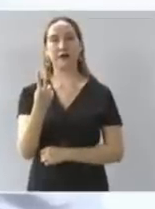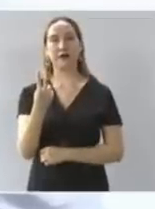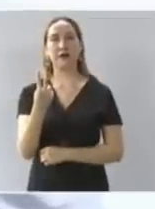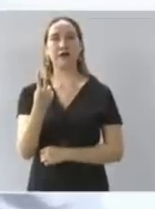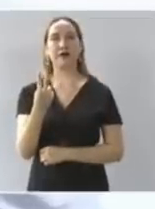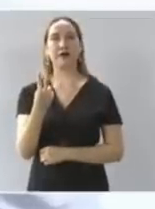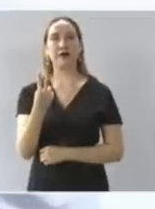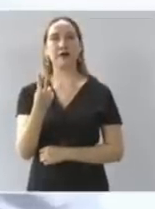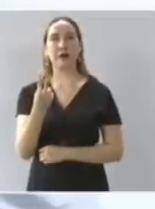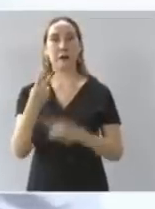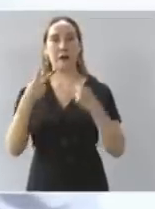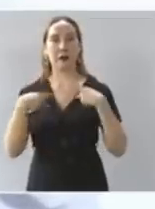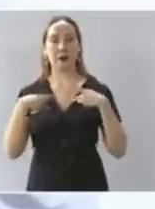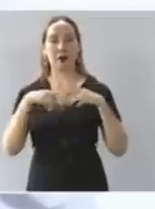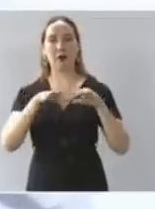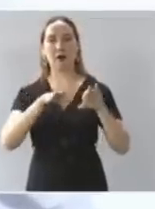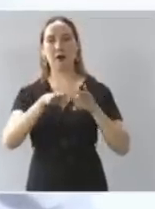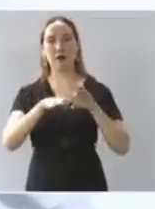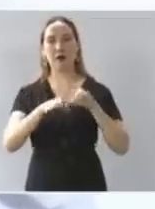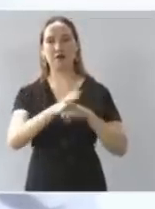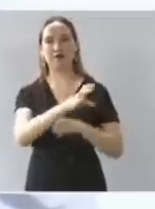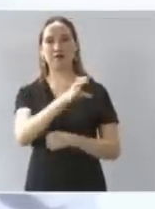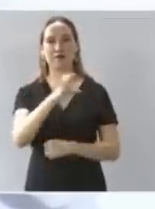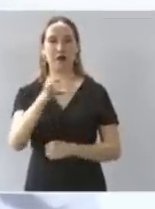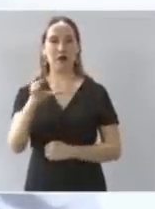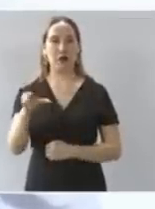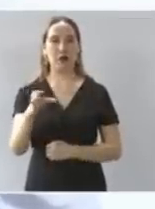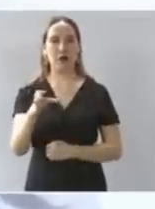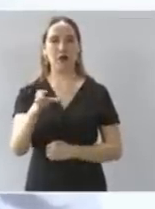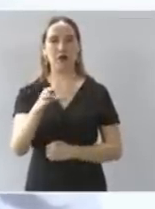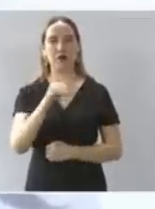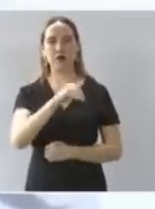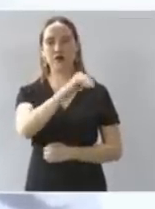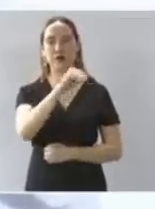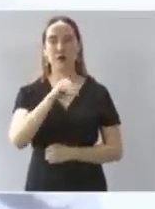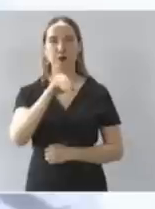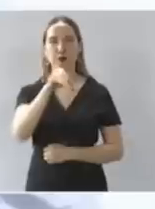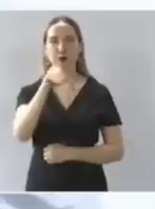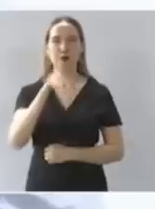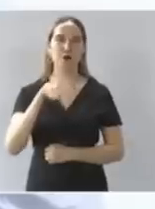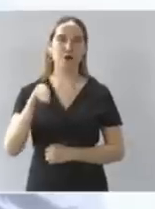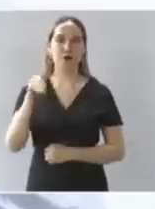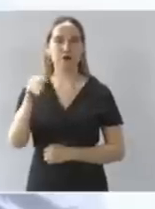sembradores 12.702 sembradores